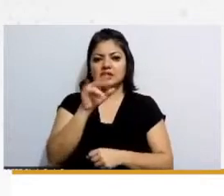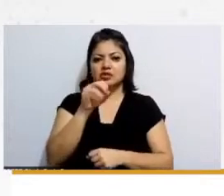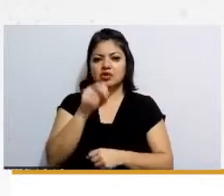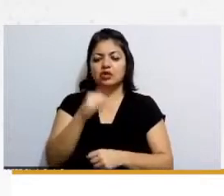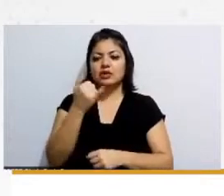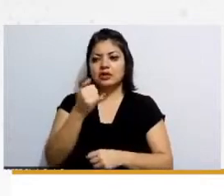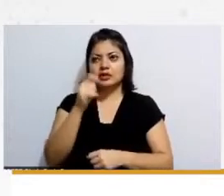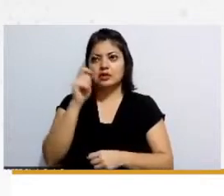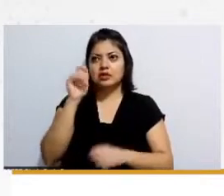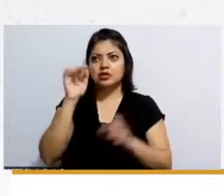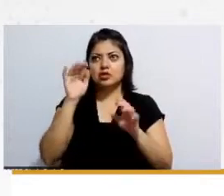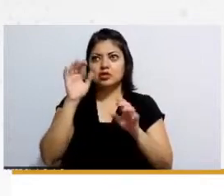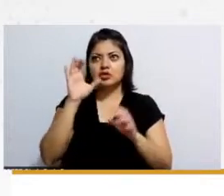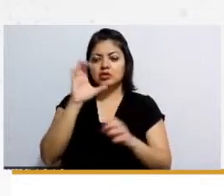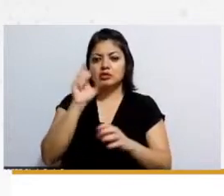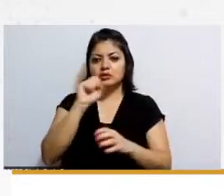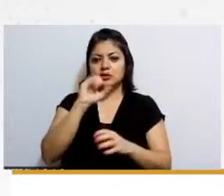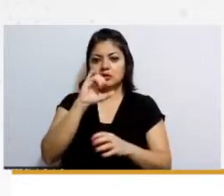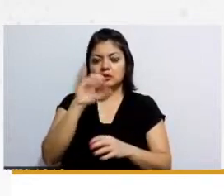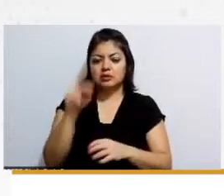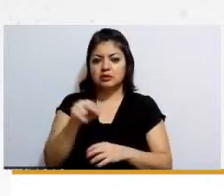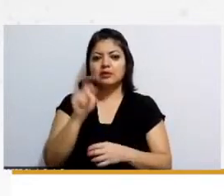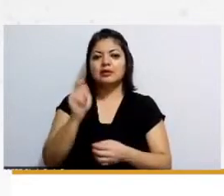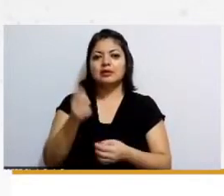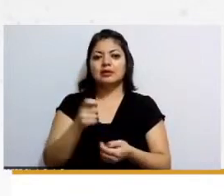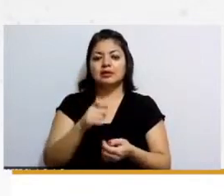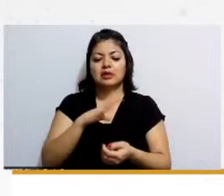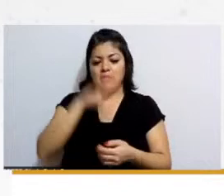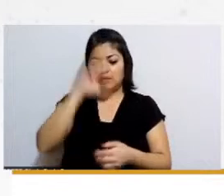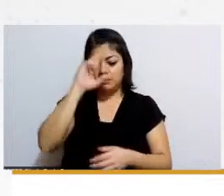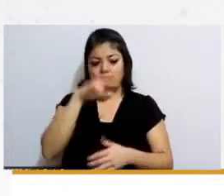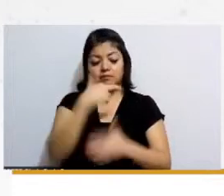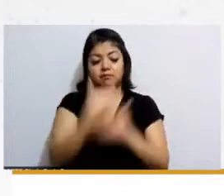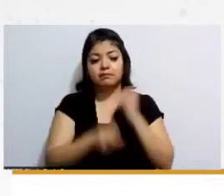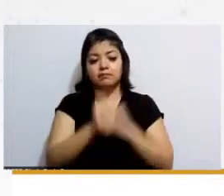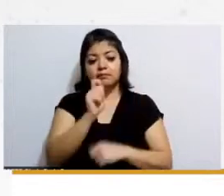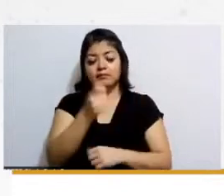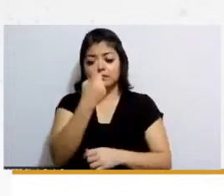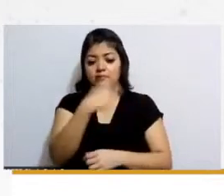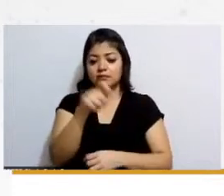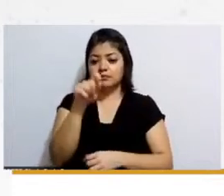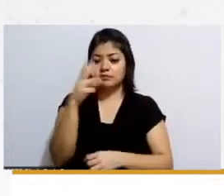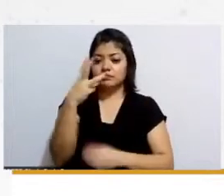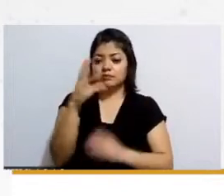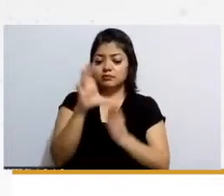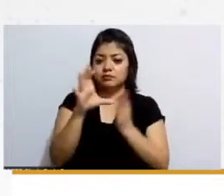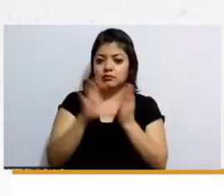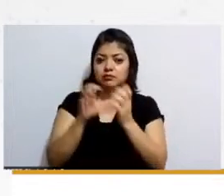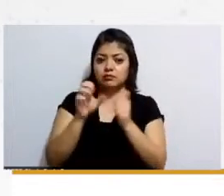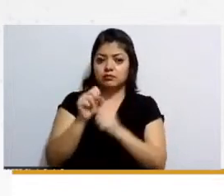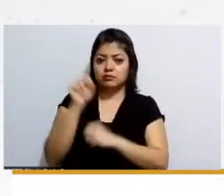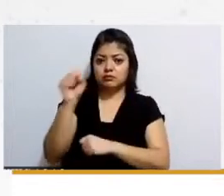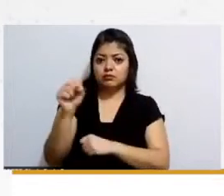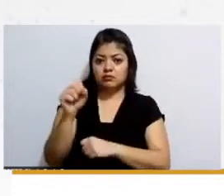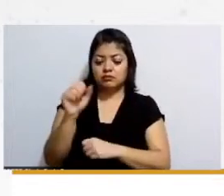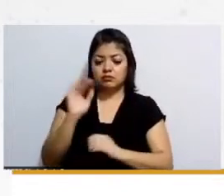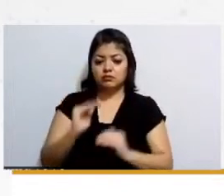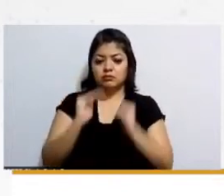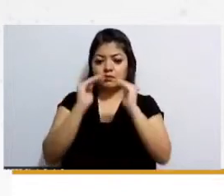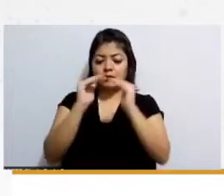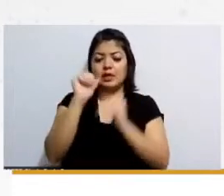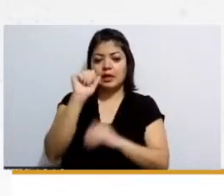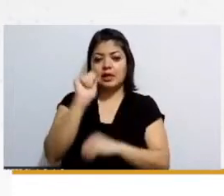sencillo para mí fue que se está violentando el artículo 123 constitucional en el apartado a la fracción